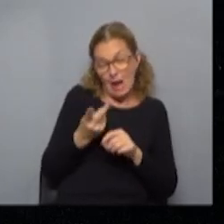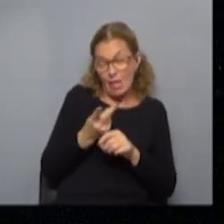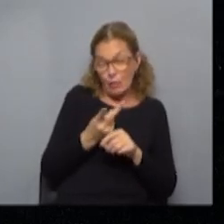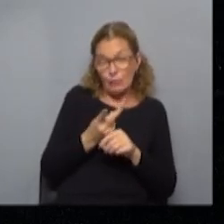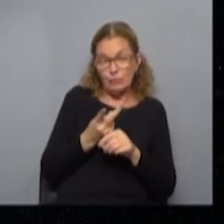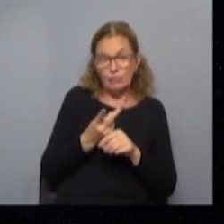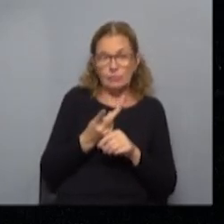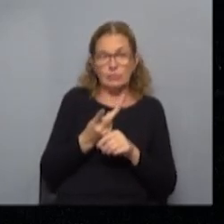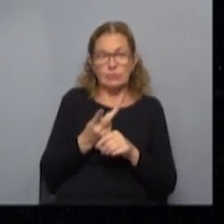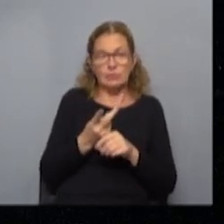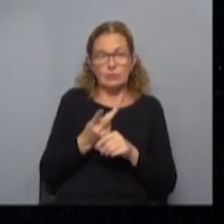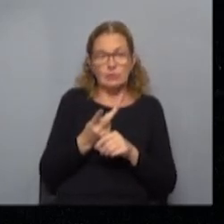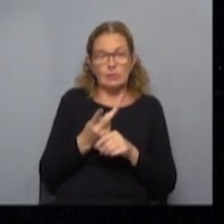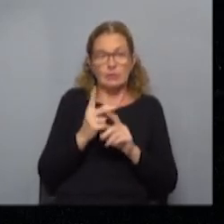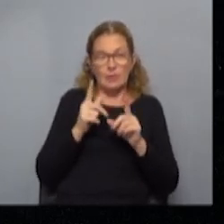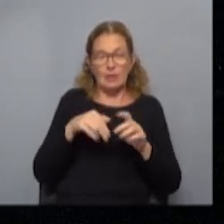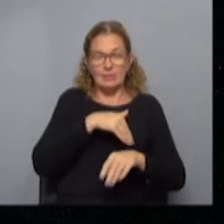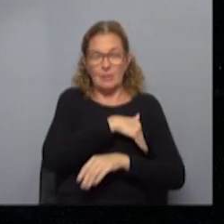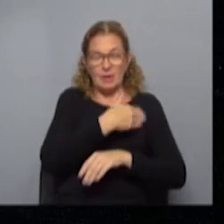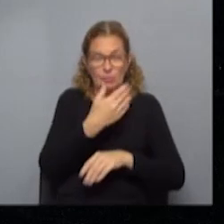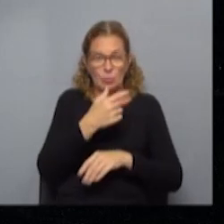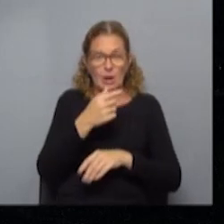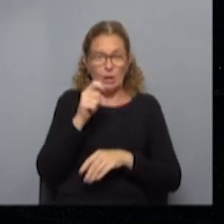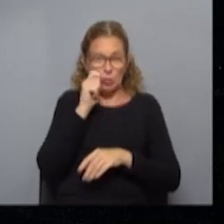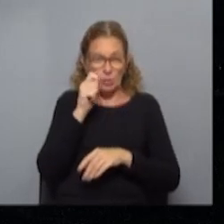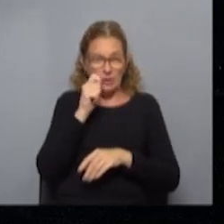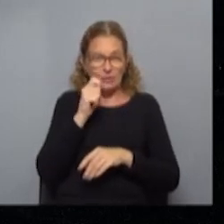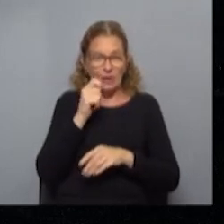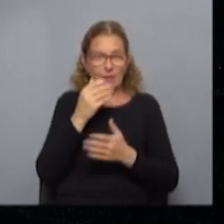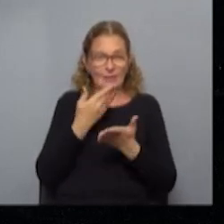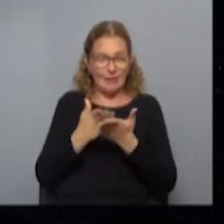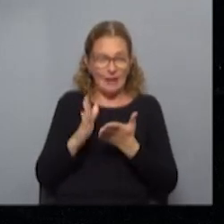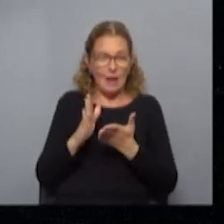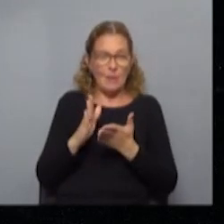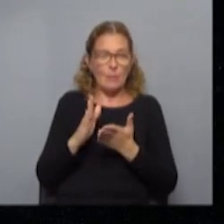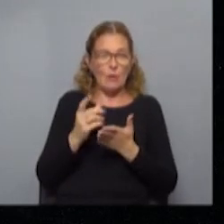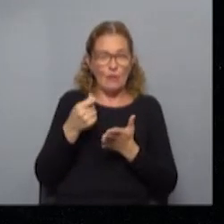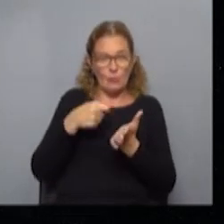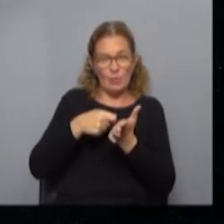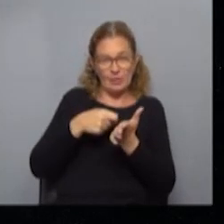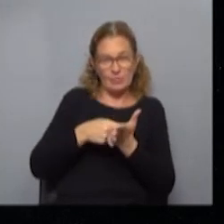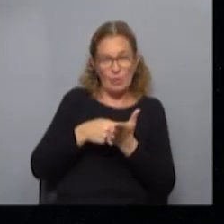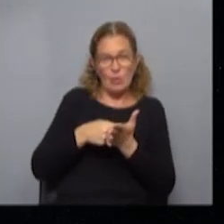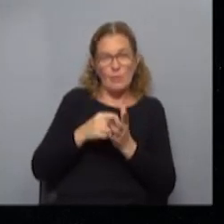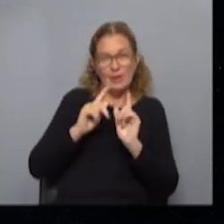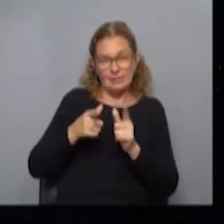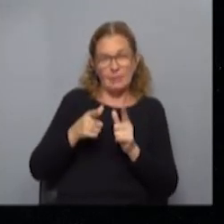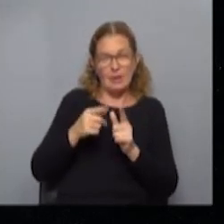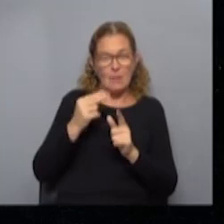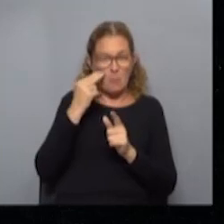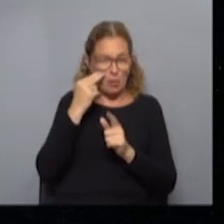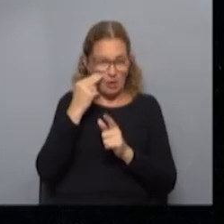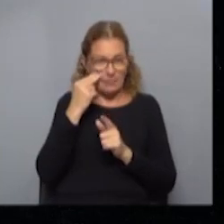Arapey tomar la temperatura de los turistas sacamos el efectivo dentro del cobro para también justamente